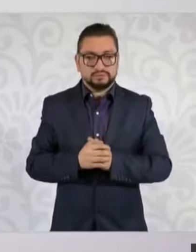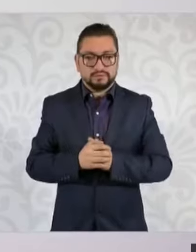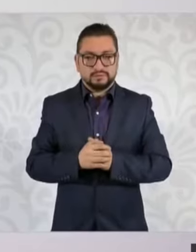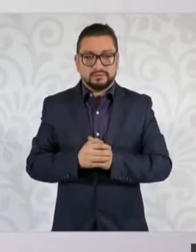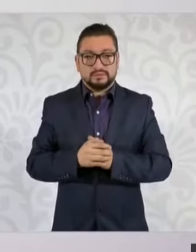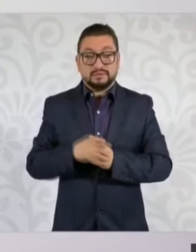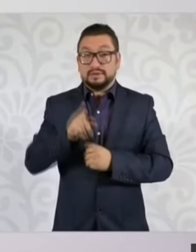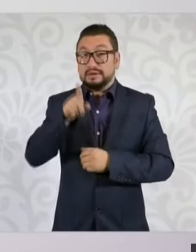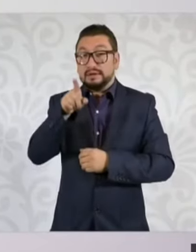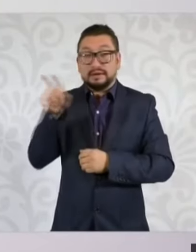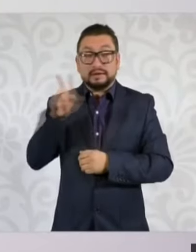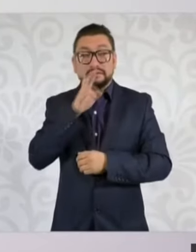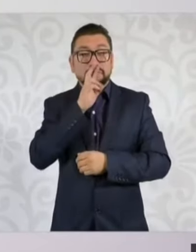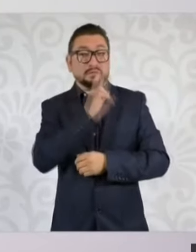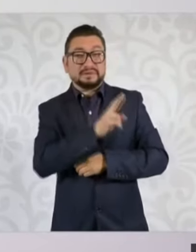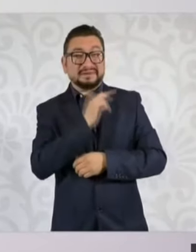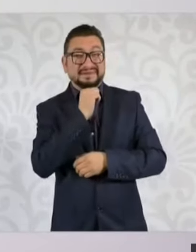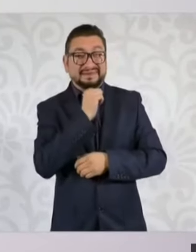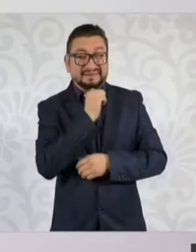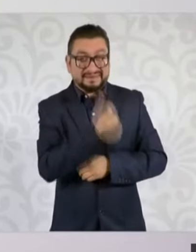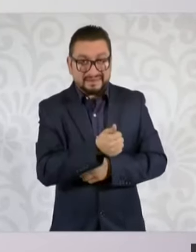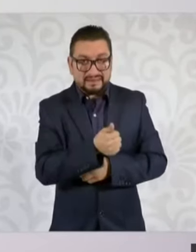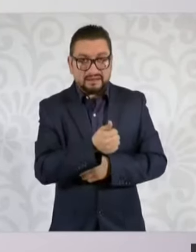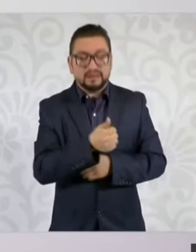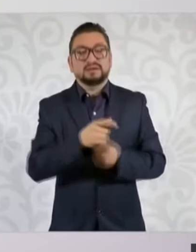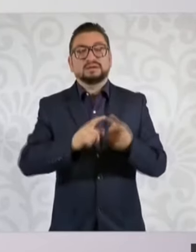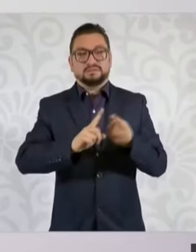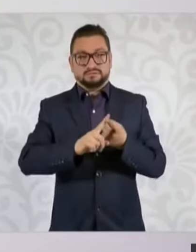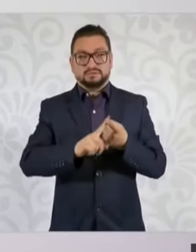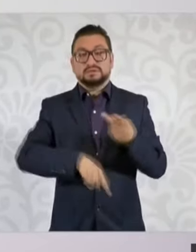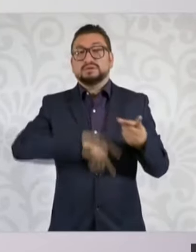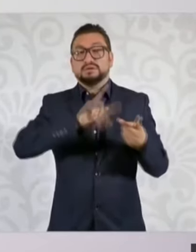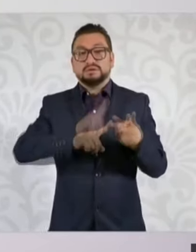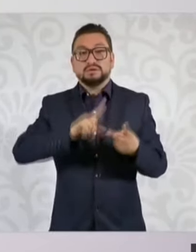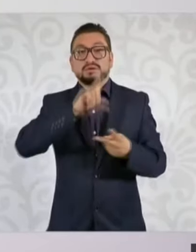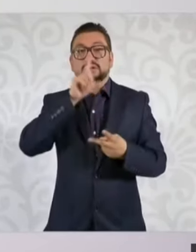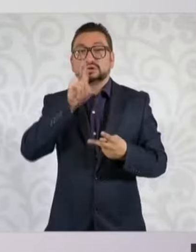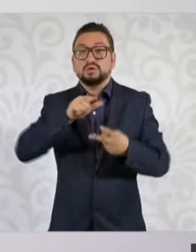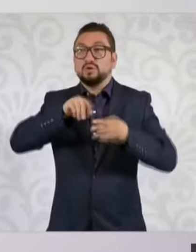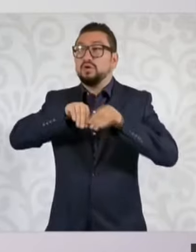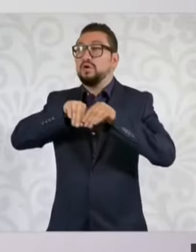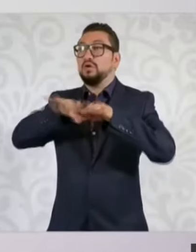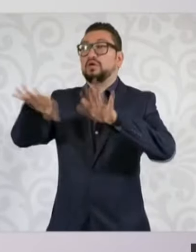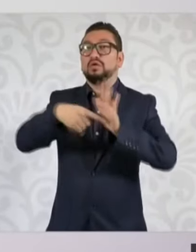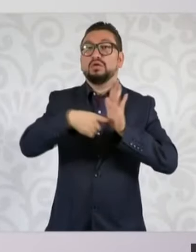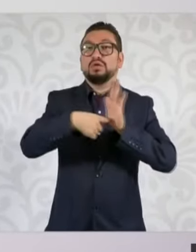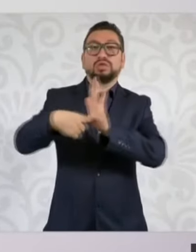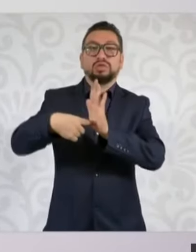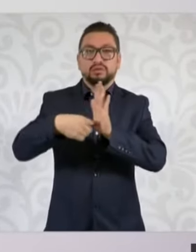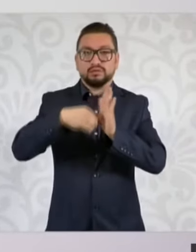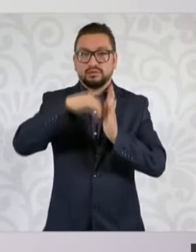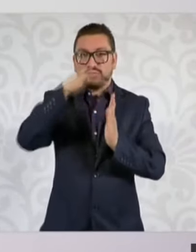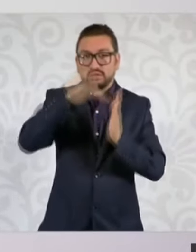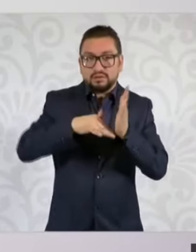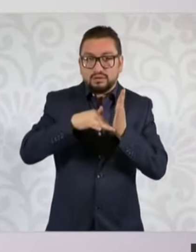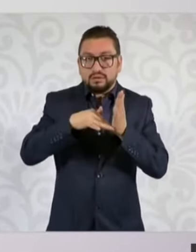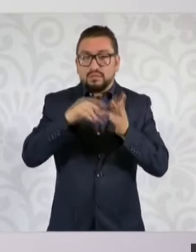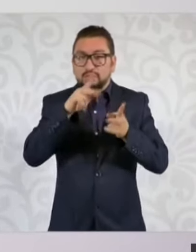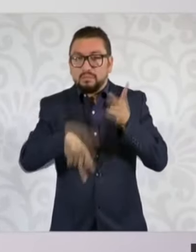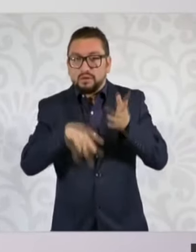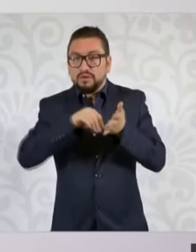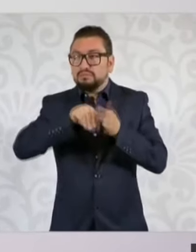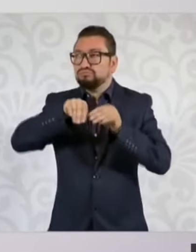No contestan, pero no sólo no contestan, sino que hacen pública una parte de la carta, la filtran